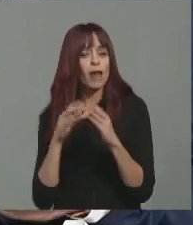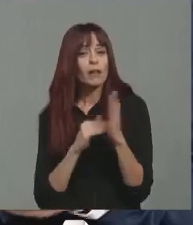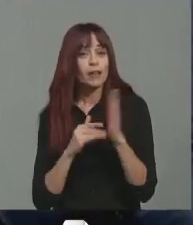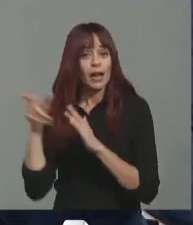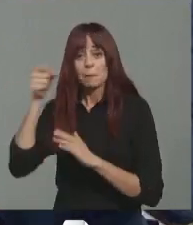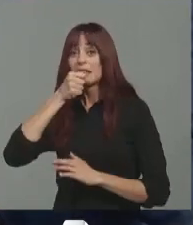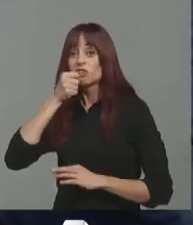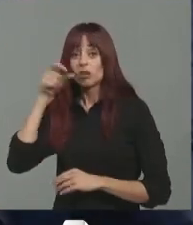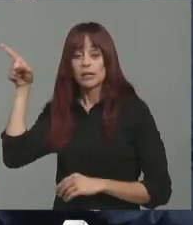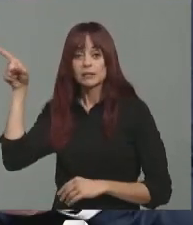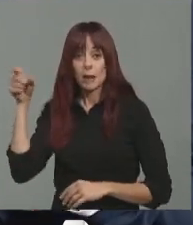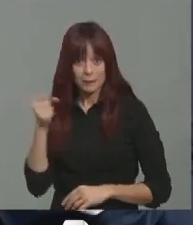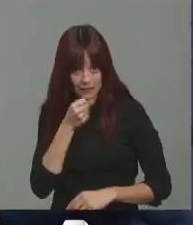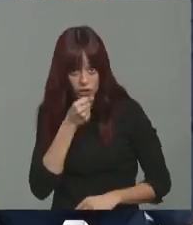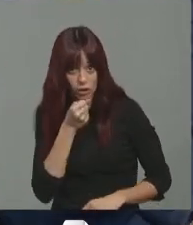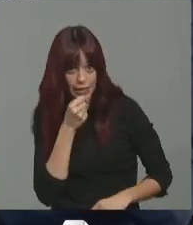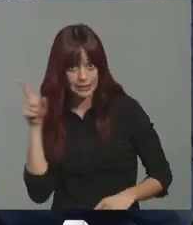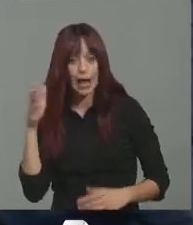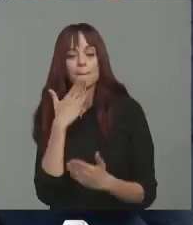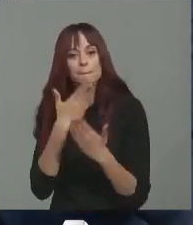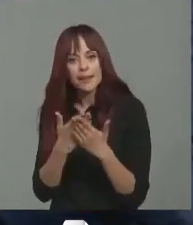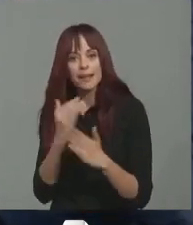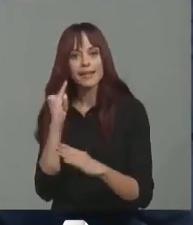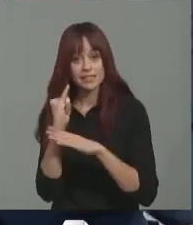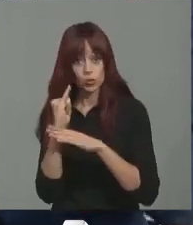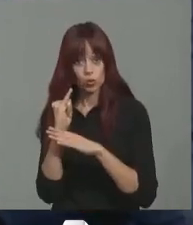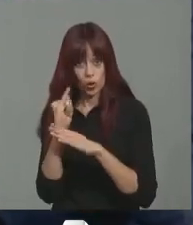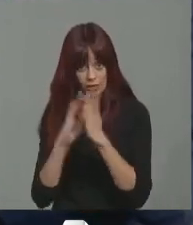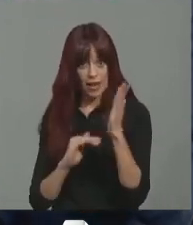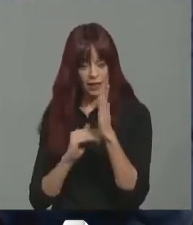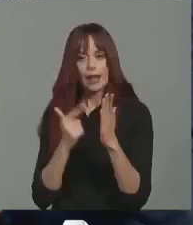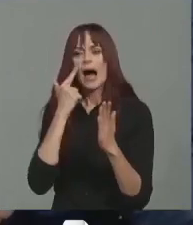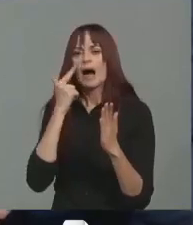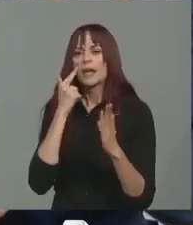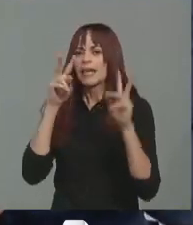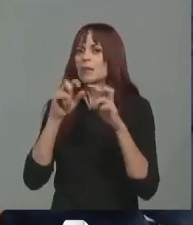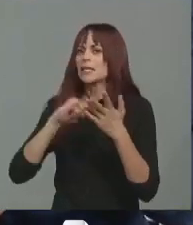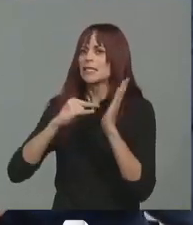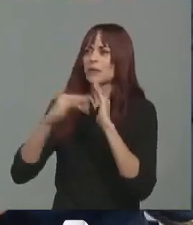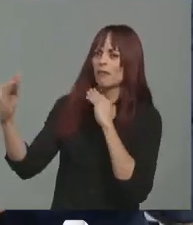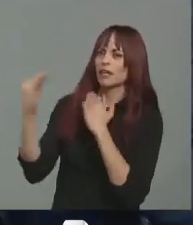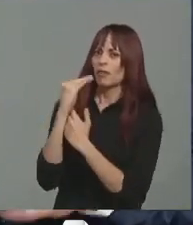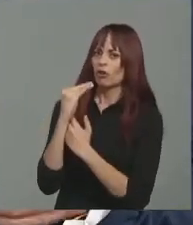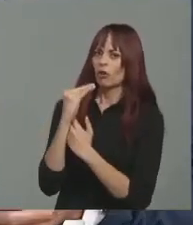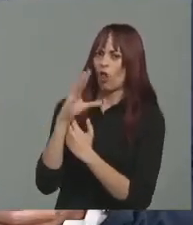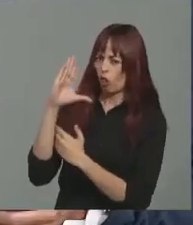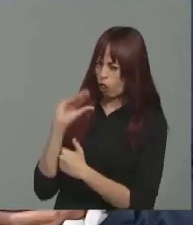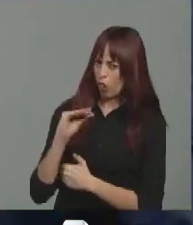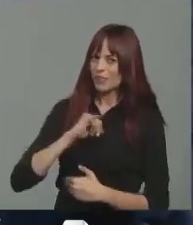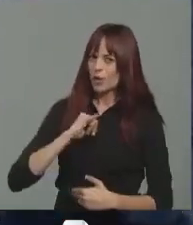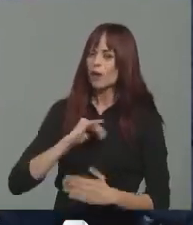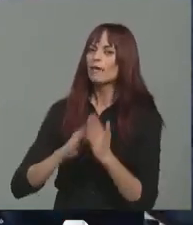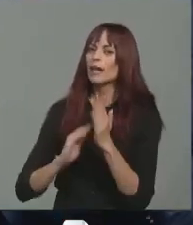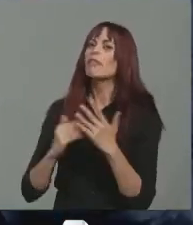Partido Socialista, el propio Partido Socialista encargó al IBIE un estudio sobre los efectos de la infrafinanciación en la deuda de la comunidad valenciana.